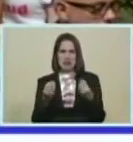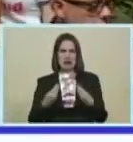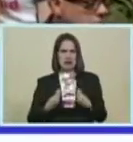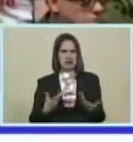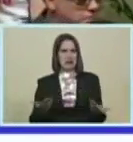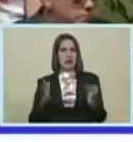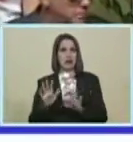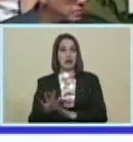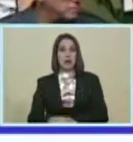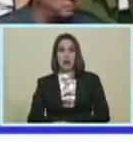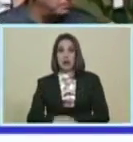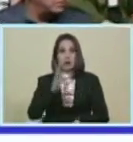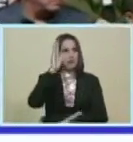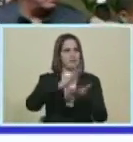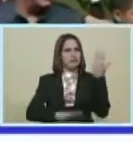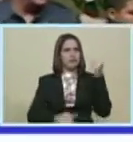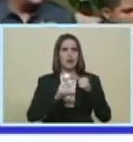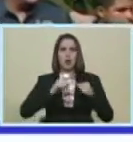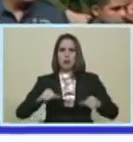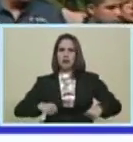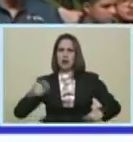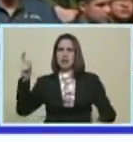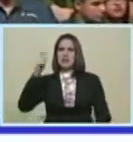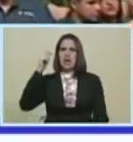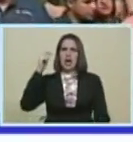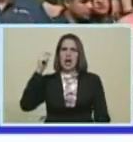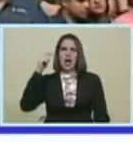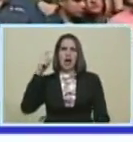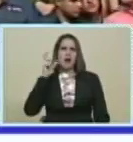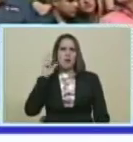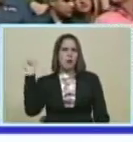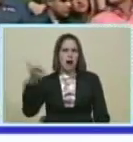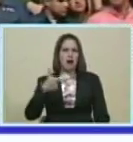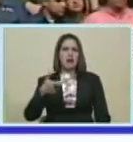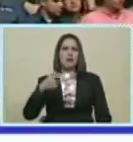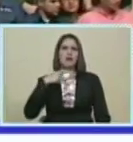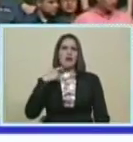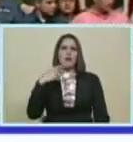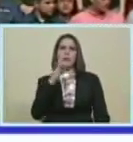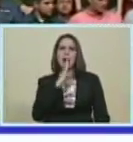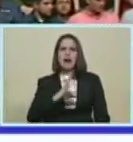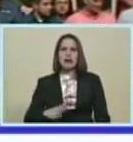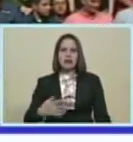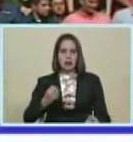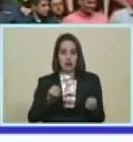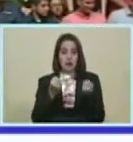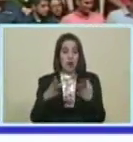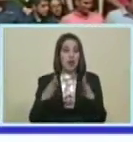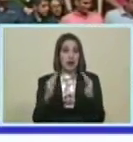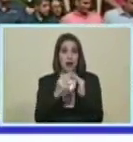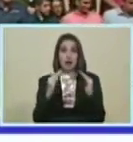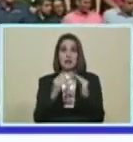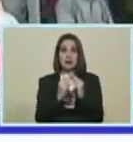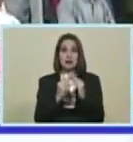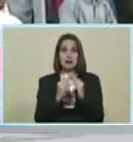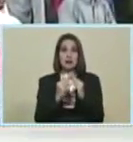Váyase para Portuguesa Guarico Barina Y le garantizamos Vamos a garantizarle Vivienda